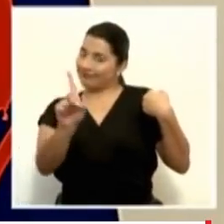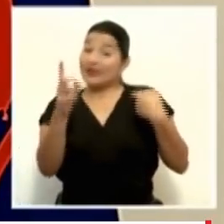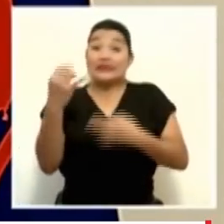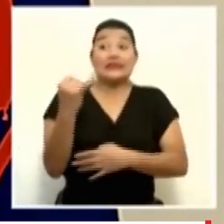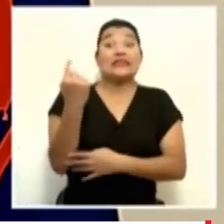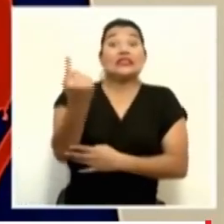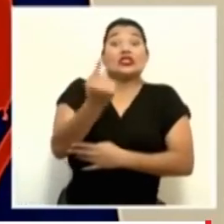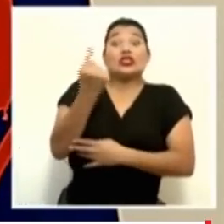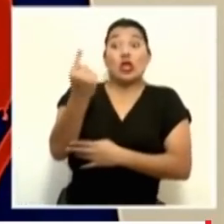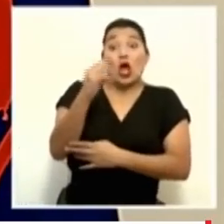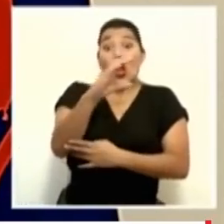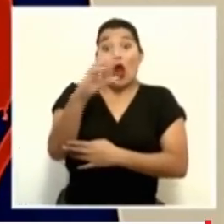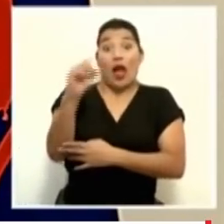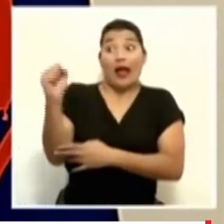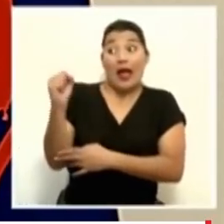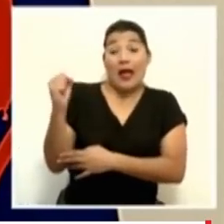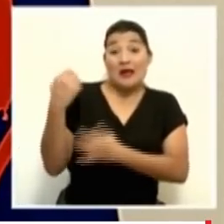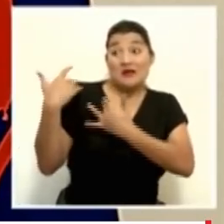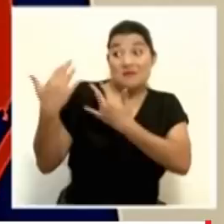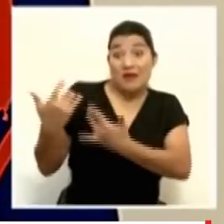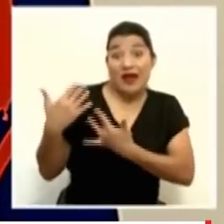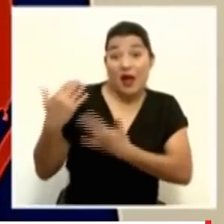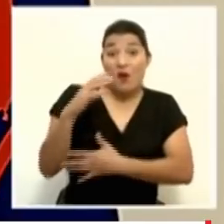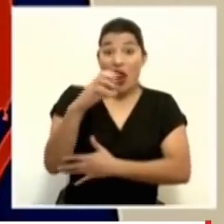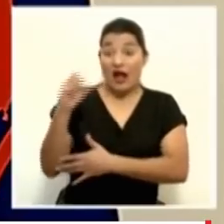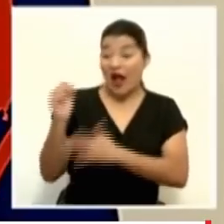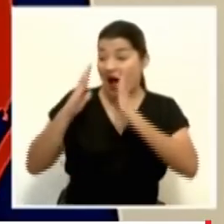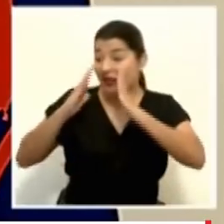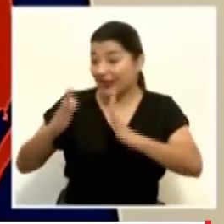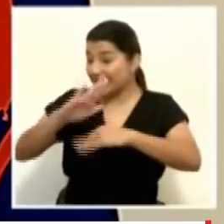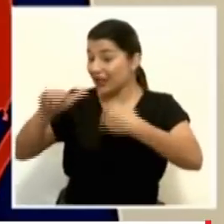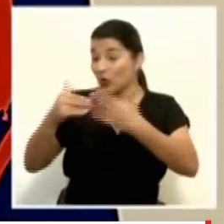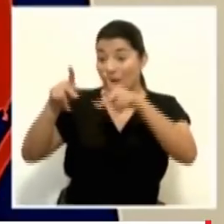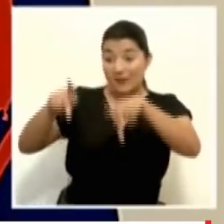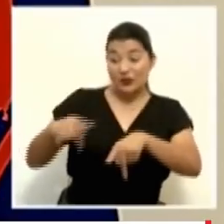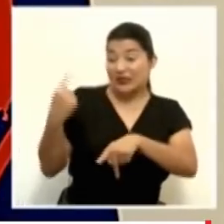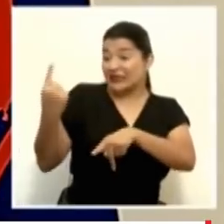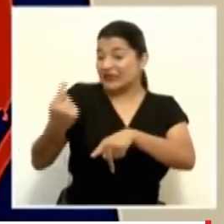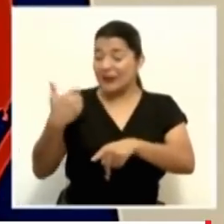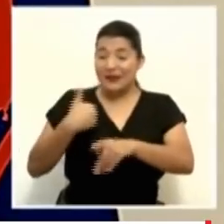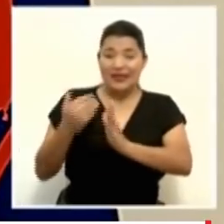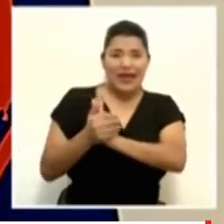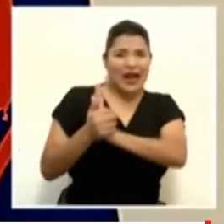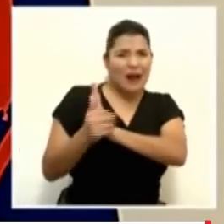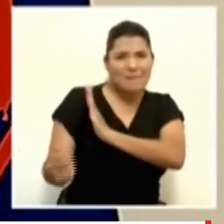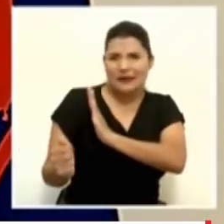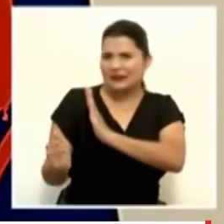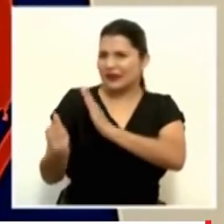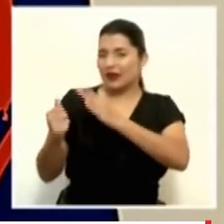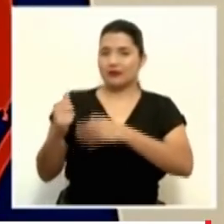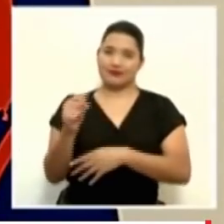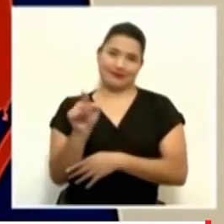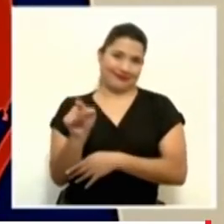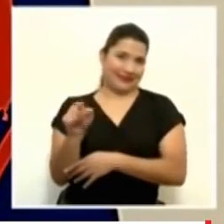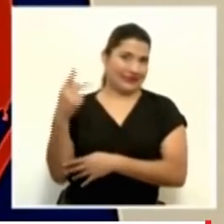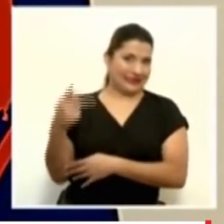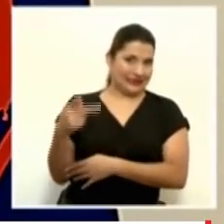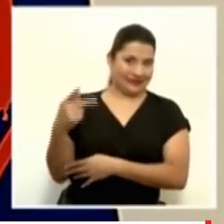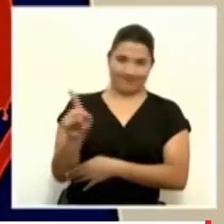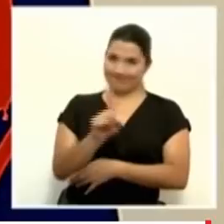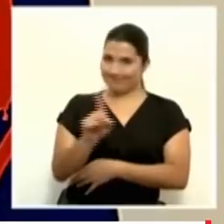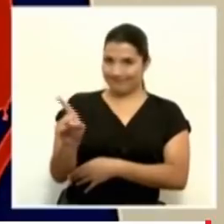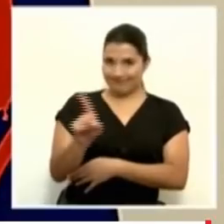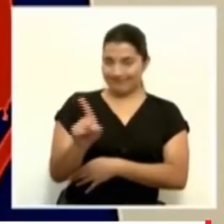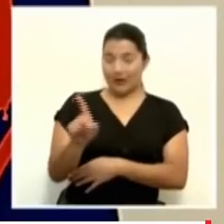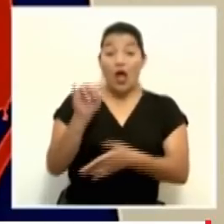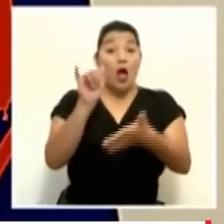caja va a atajar a todos los pacientes en los hospitales y que siempre habrá capacidad. Eso es una apuesta muy riesgosa. Y por